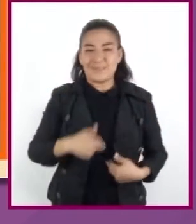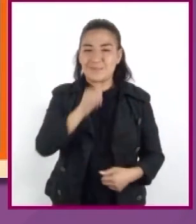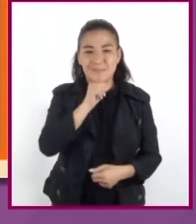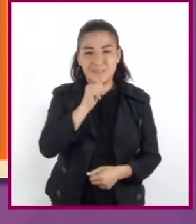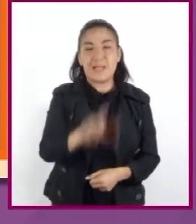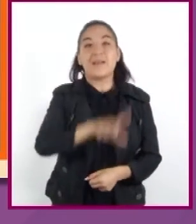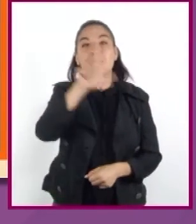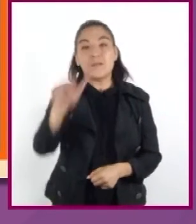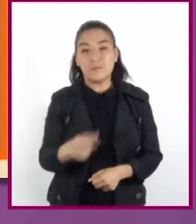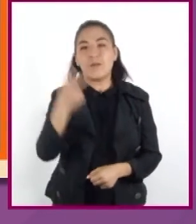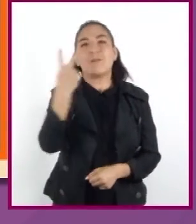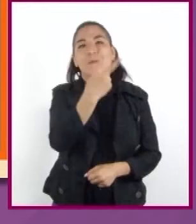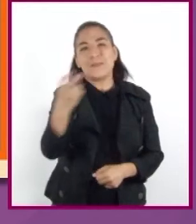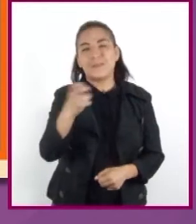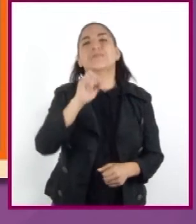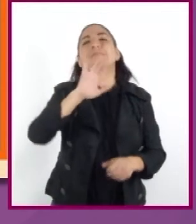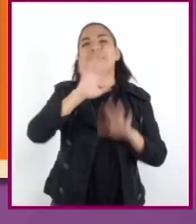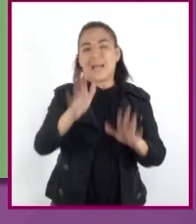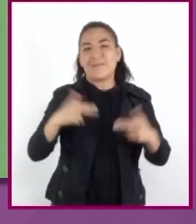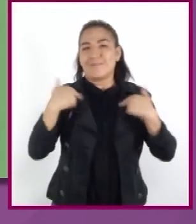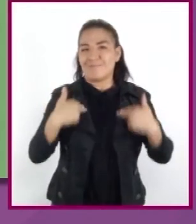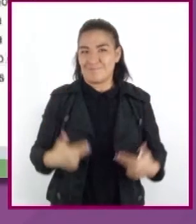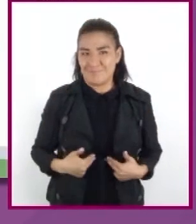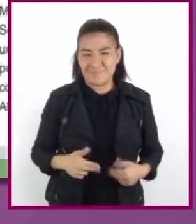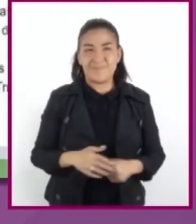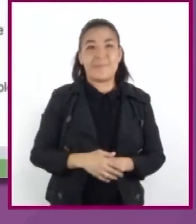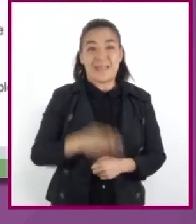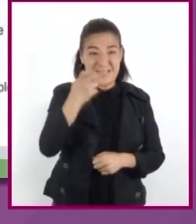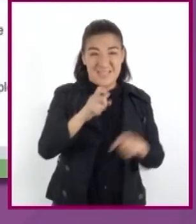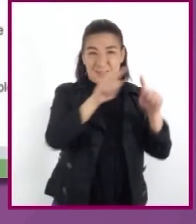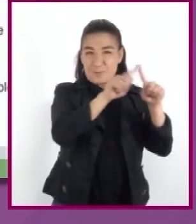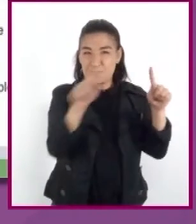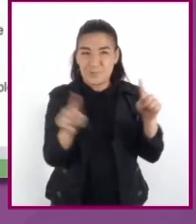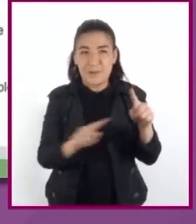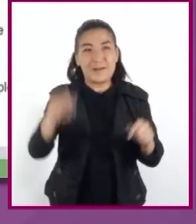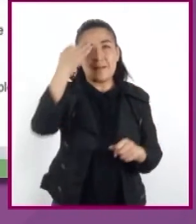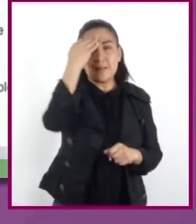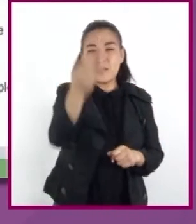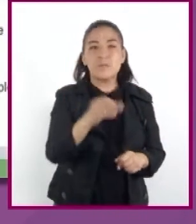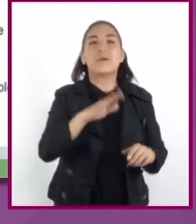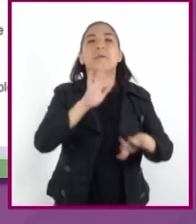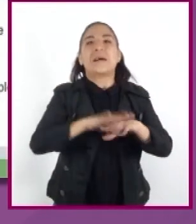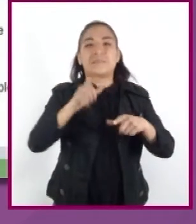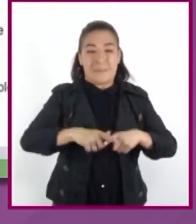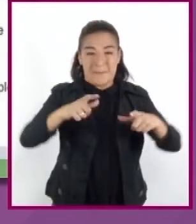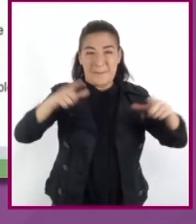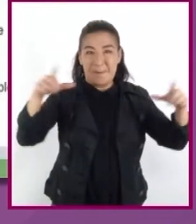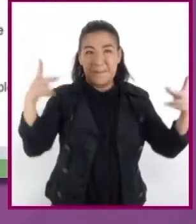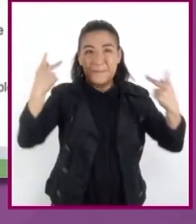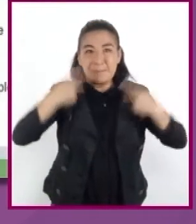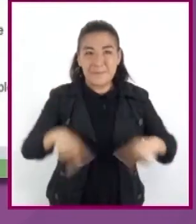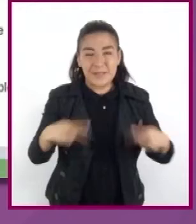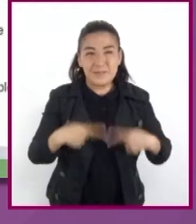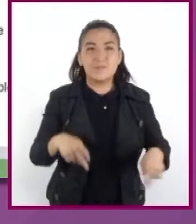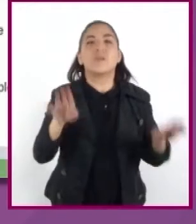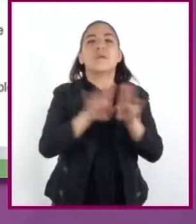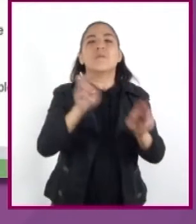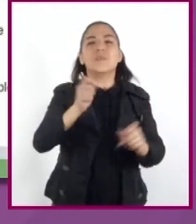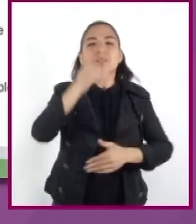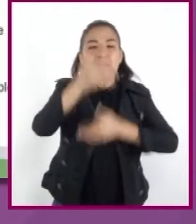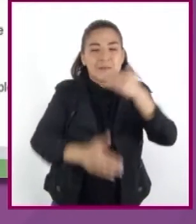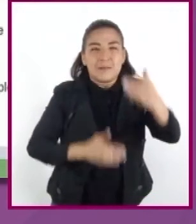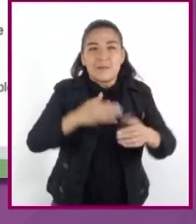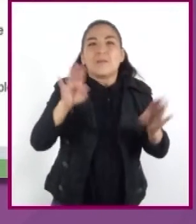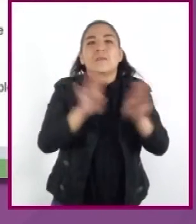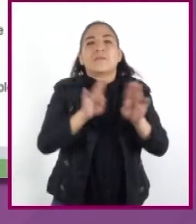200 de nuestra era. Durante este lapso de tiempo, continuó el aumento de la población y se consolidaron procesos que habían